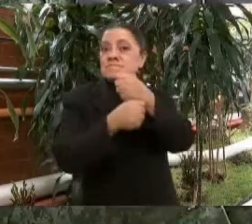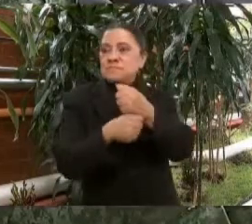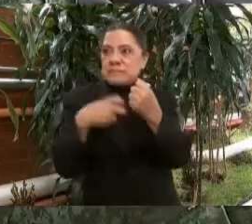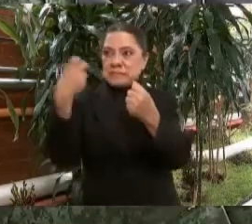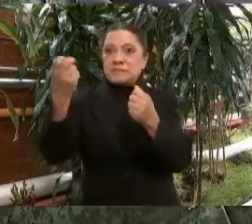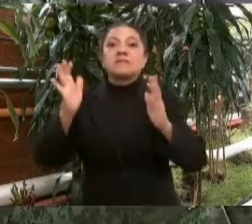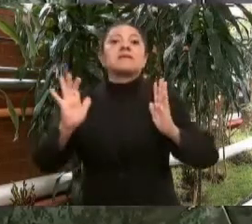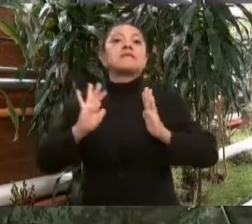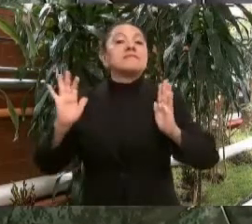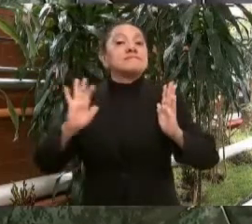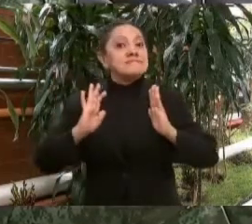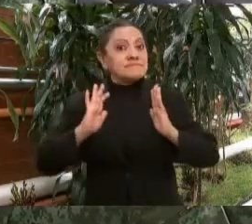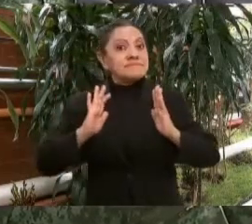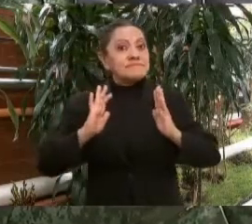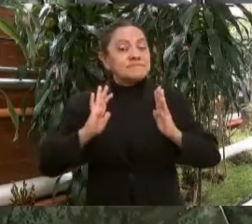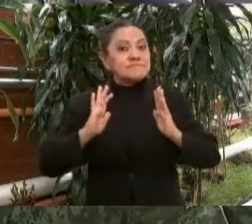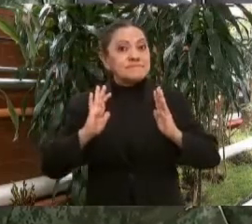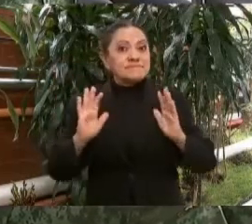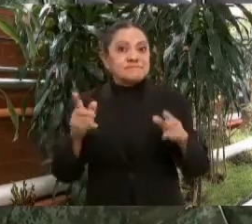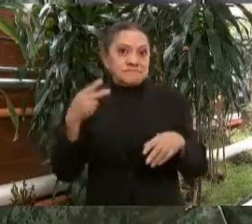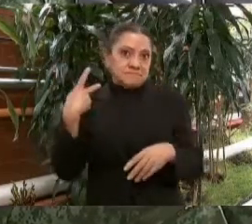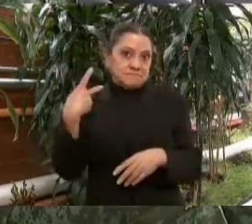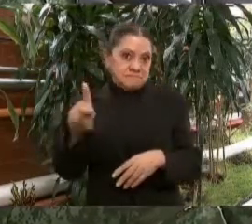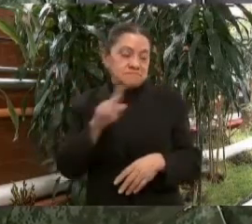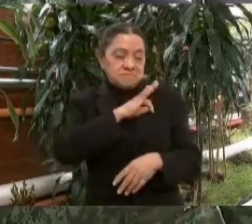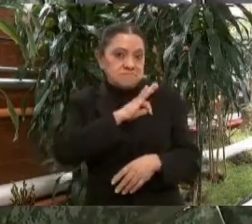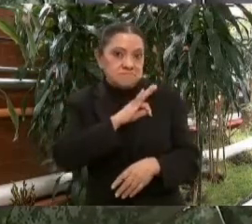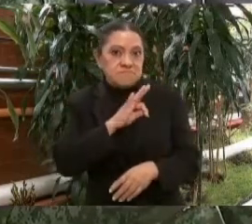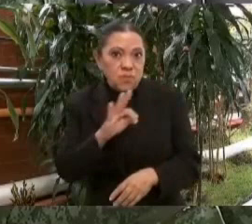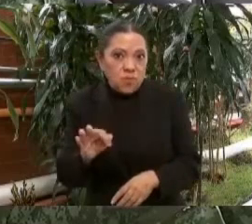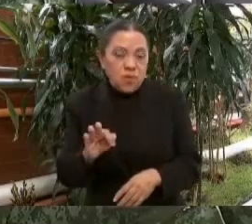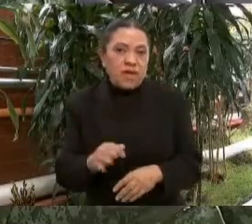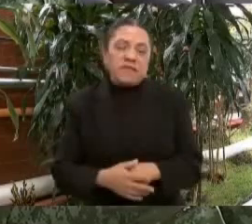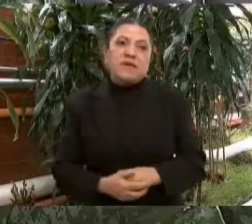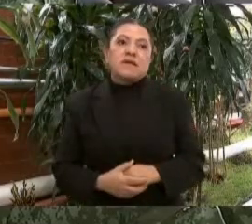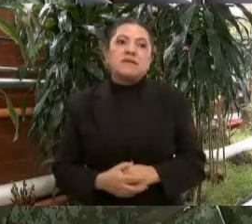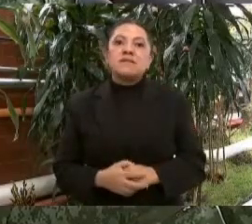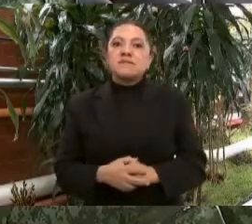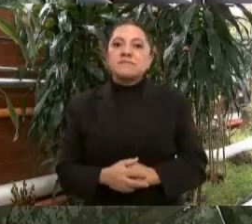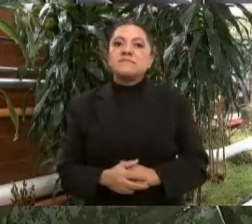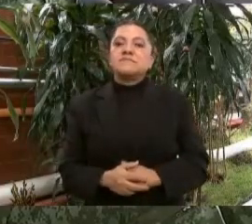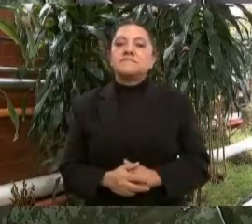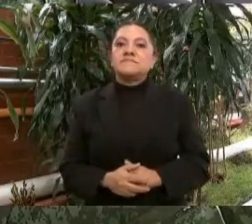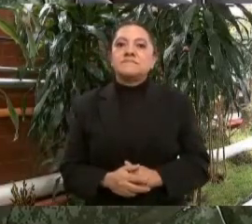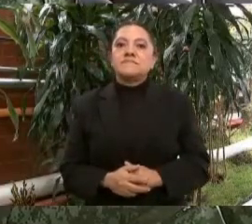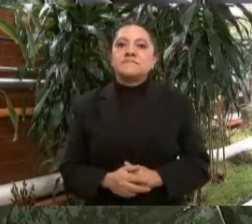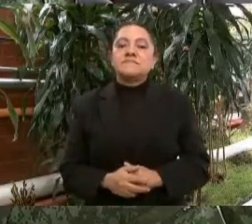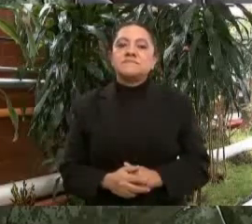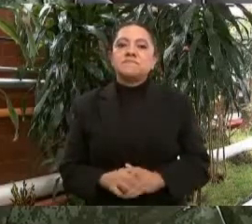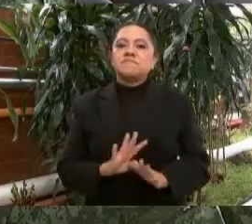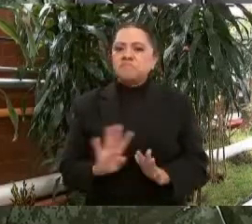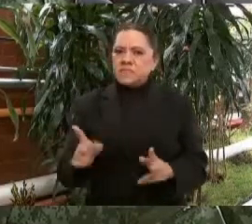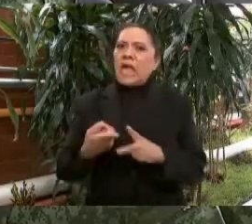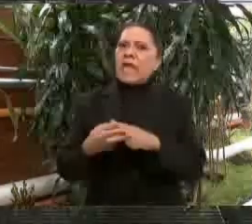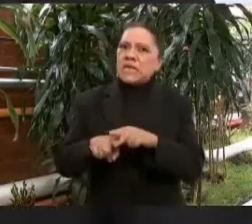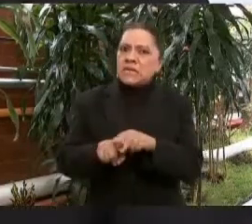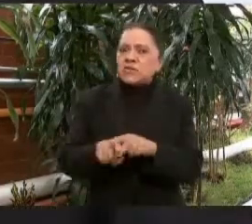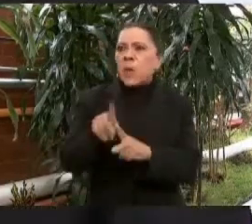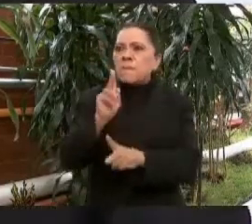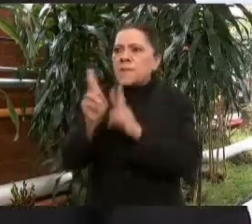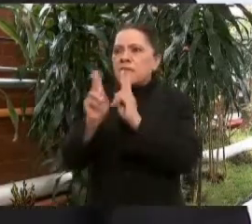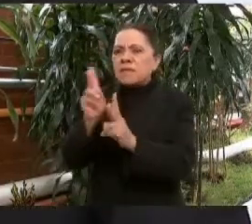Armadas y desde el inicio hablamos